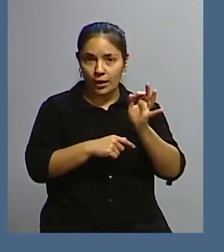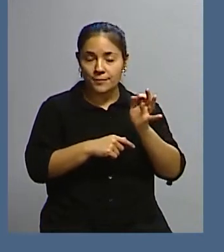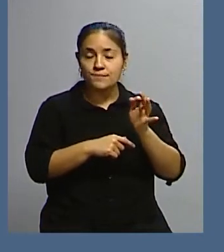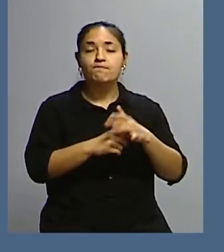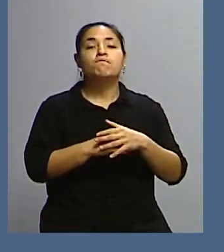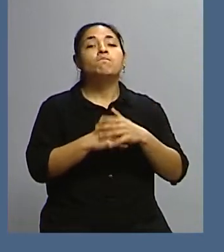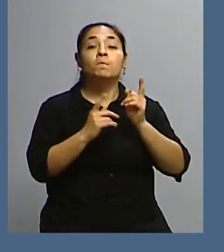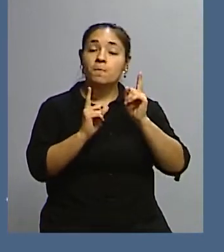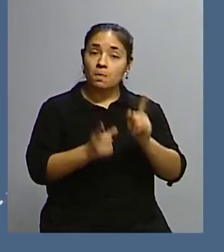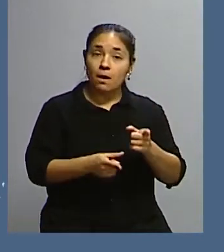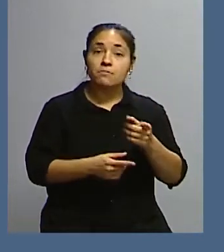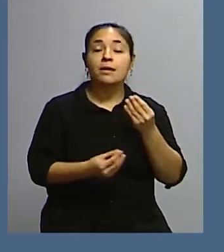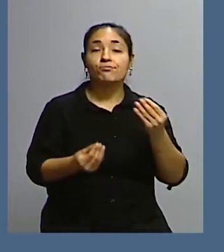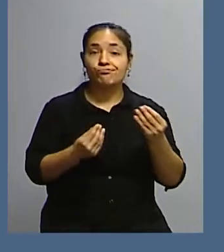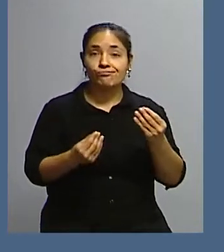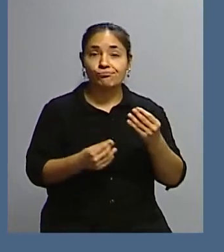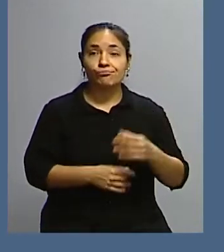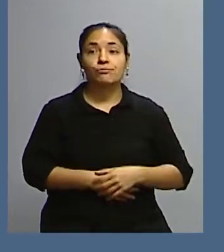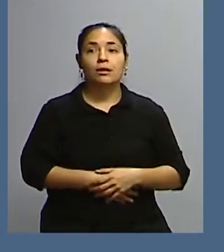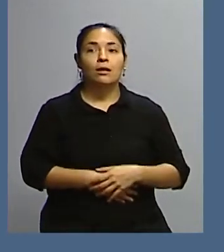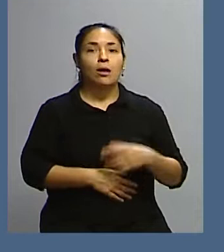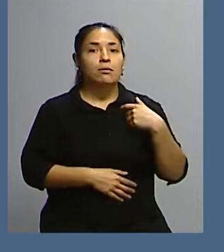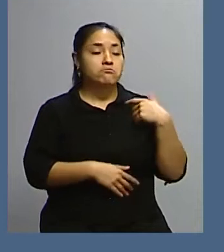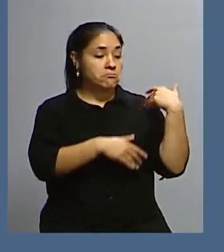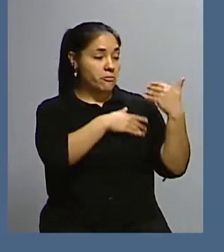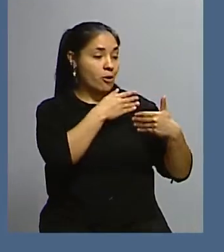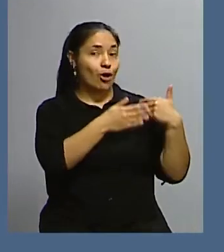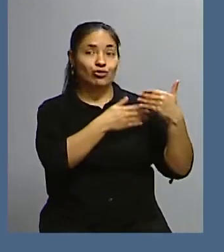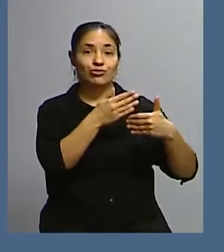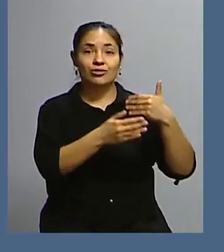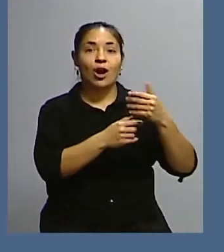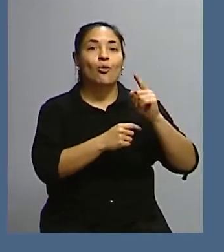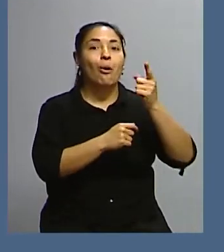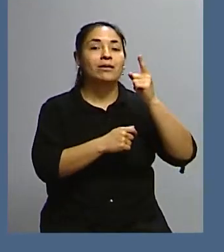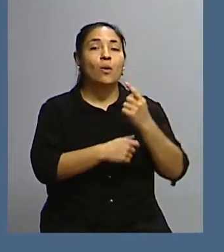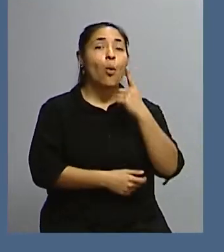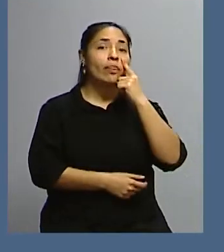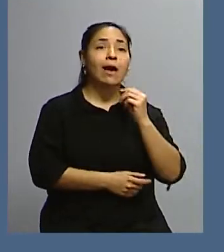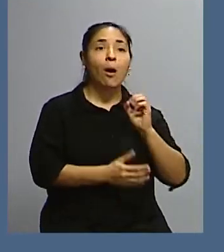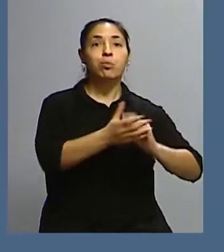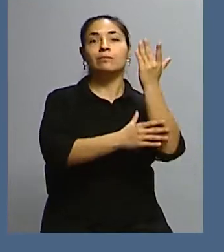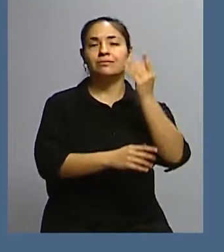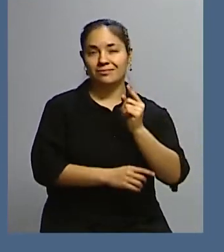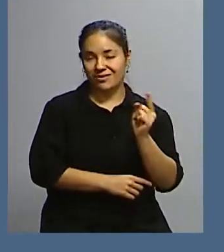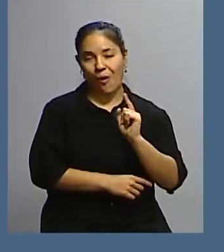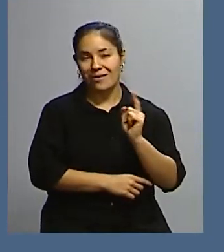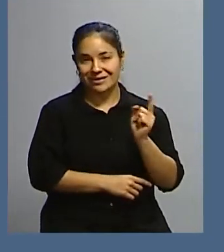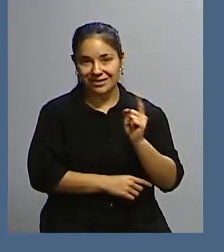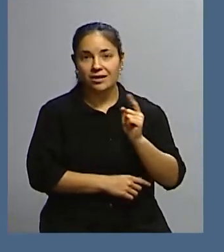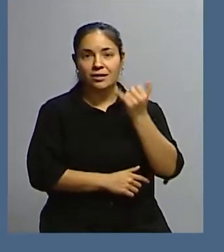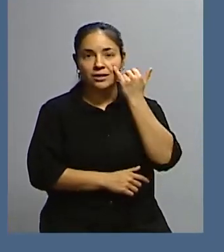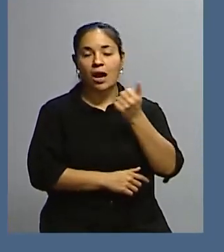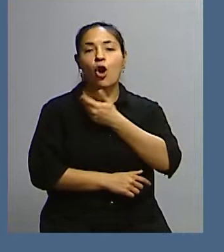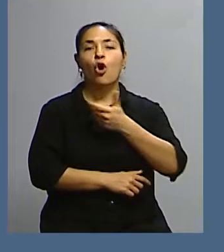en realidad este tipo de procesos tampoco surgen de la nada. Es decir, ya en el gobierno de la